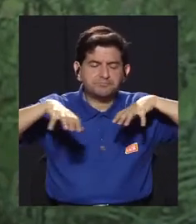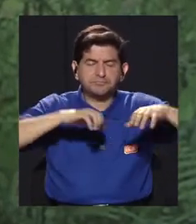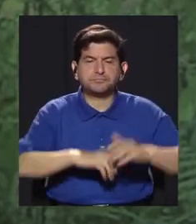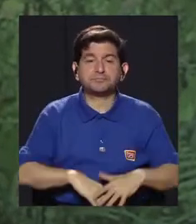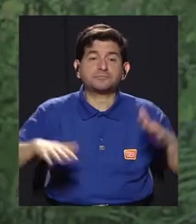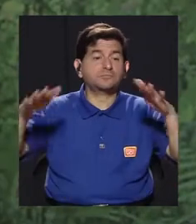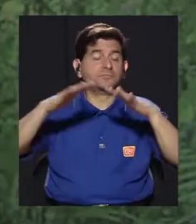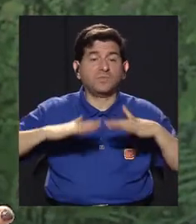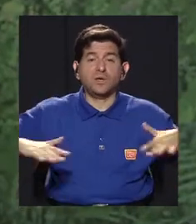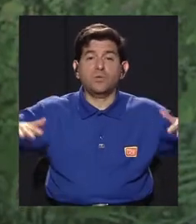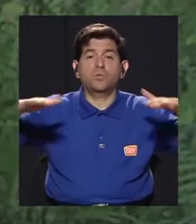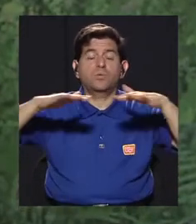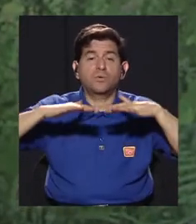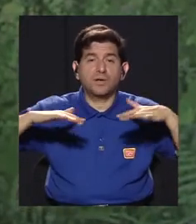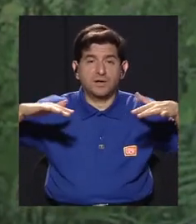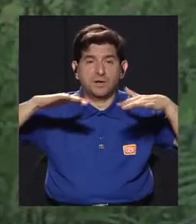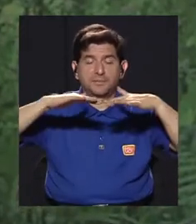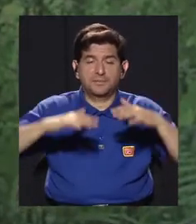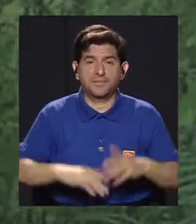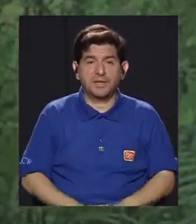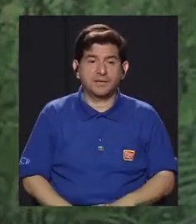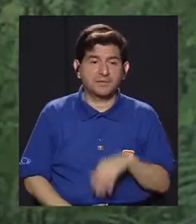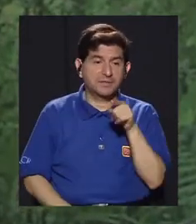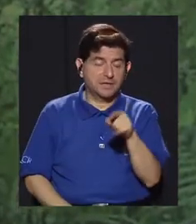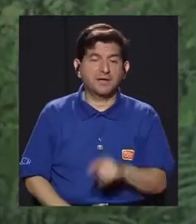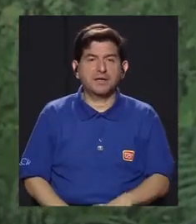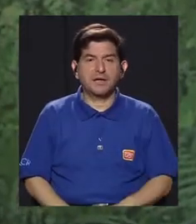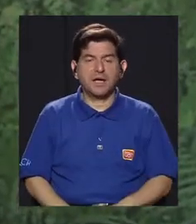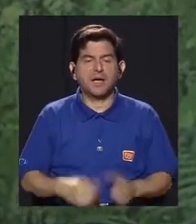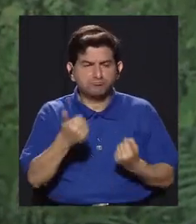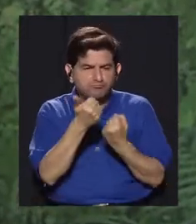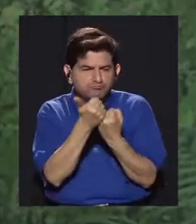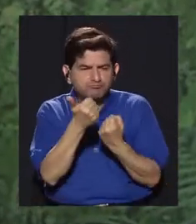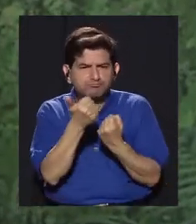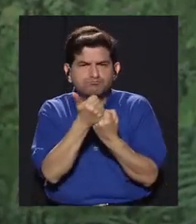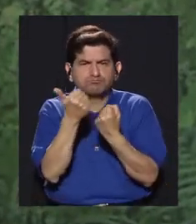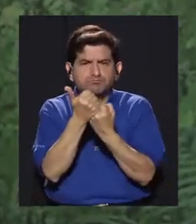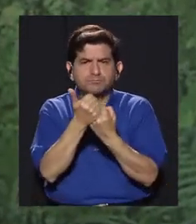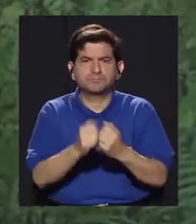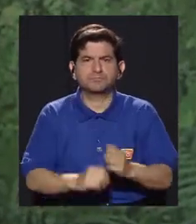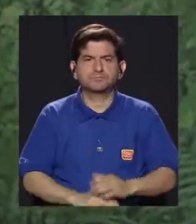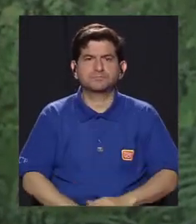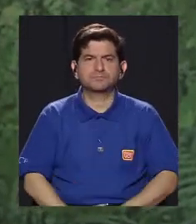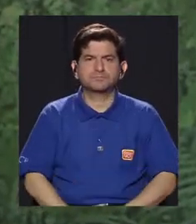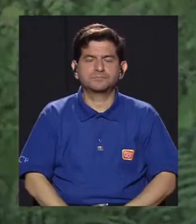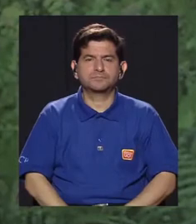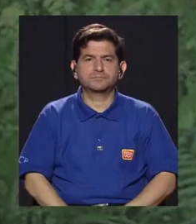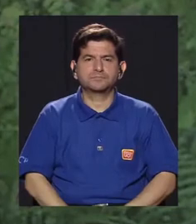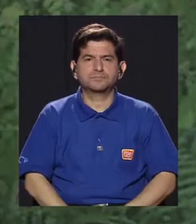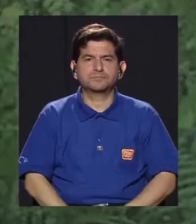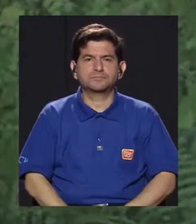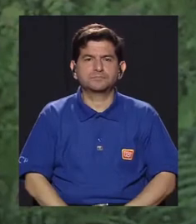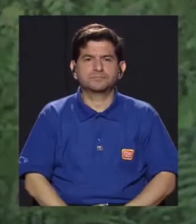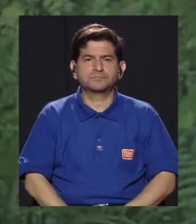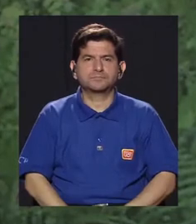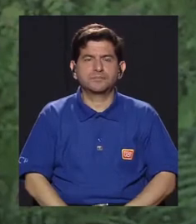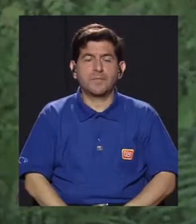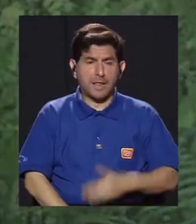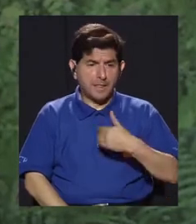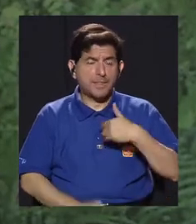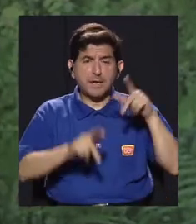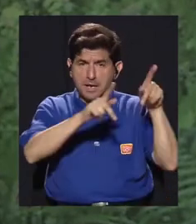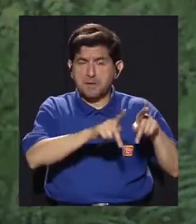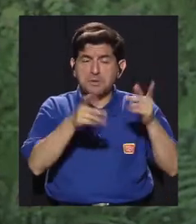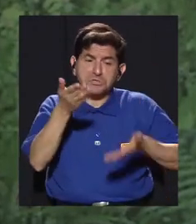movimientos en un ambiente que brinda mucho soporte mucho apoyo hay muchas personas que de